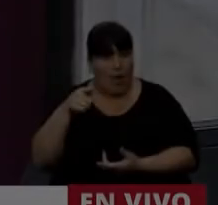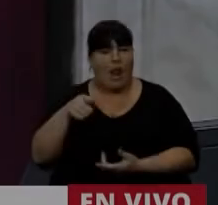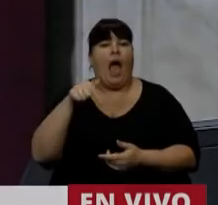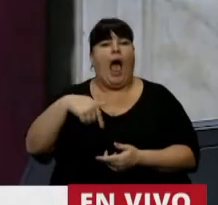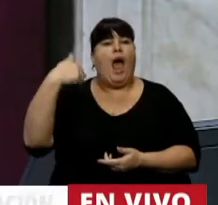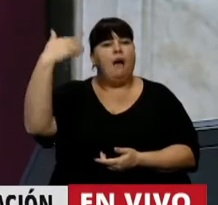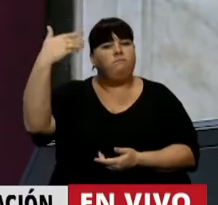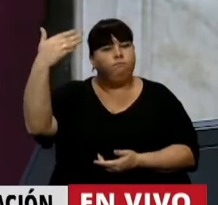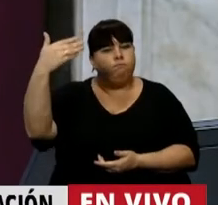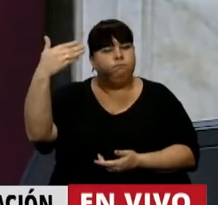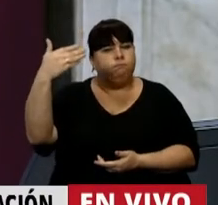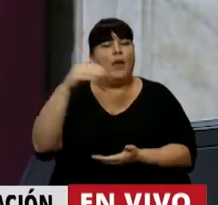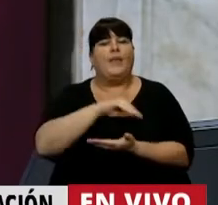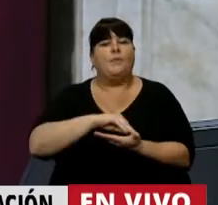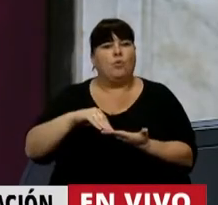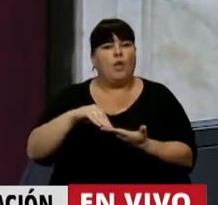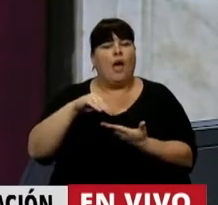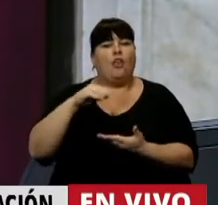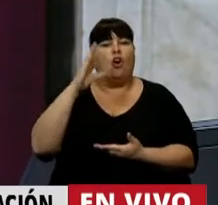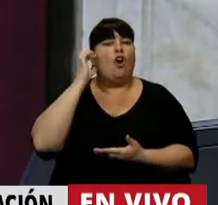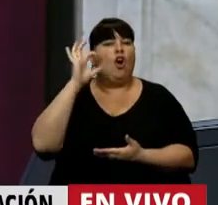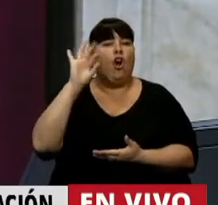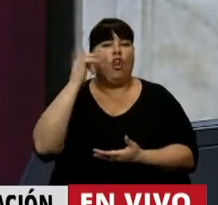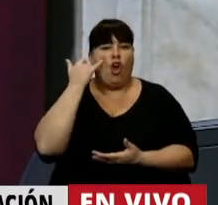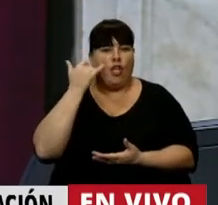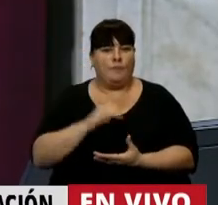El uso de la palabra, el diputado Lucas Godoy.